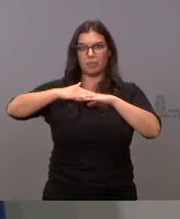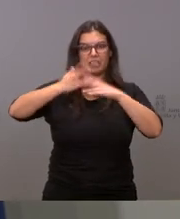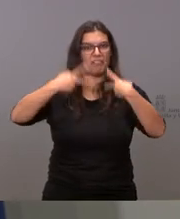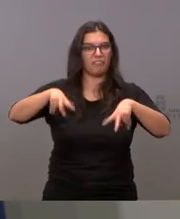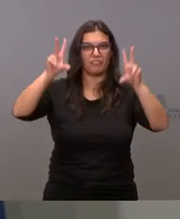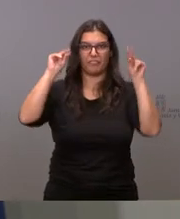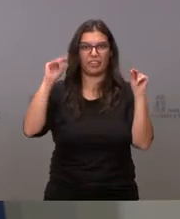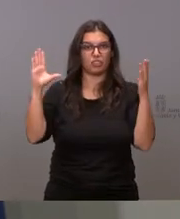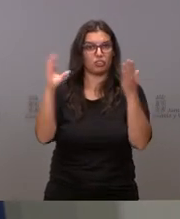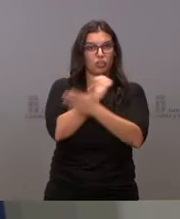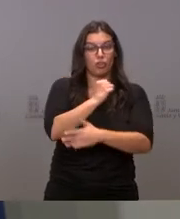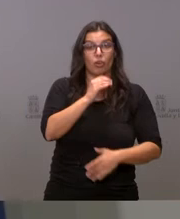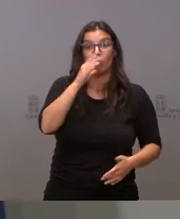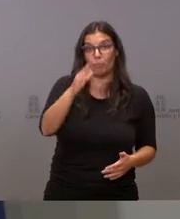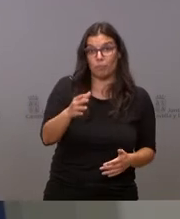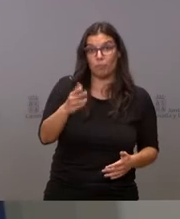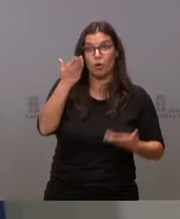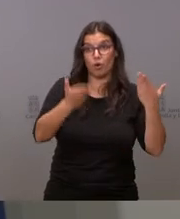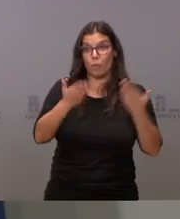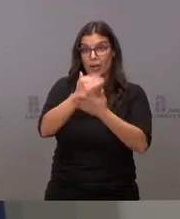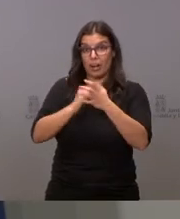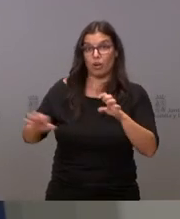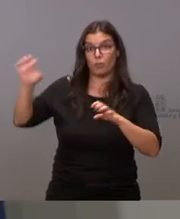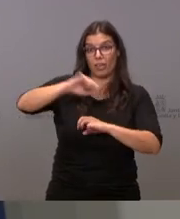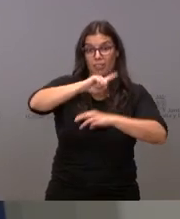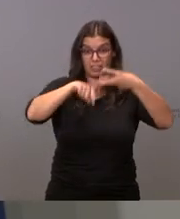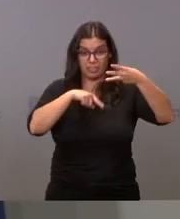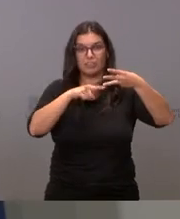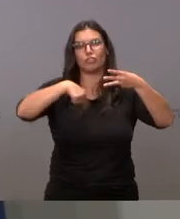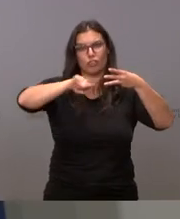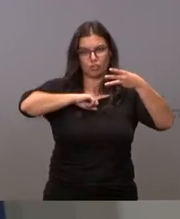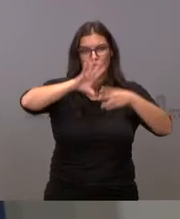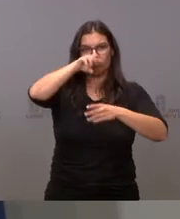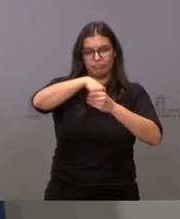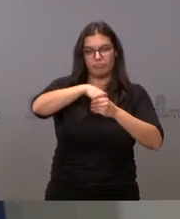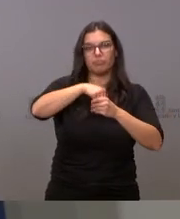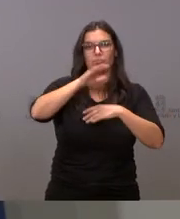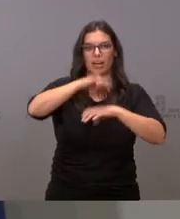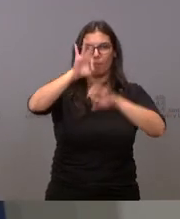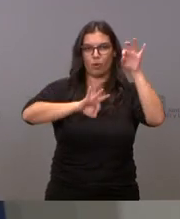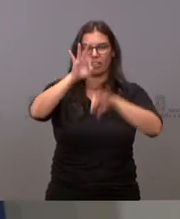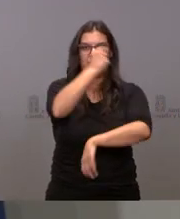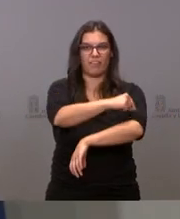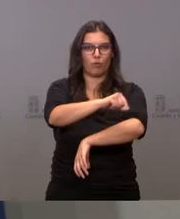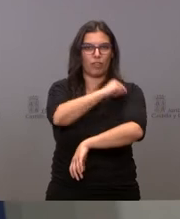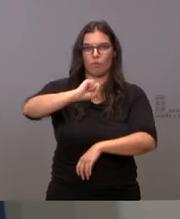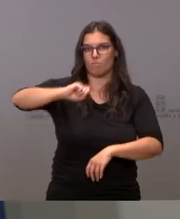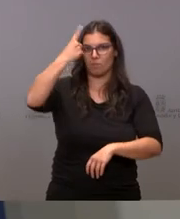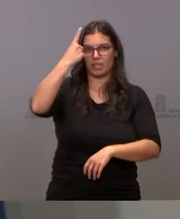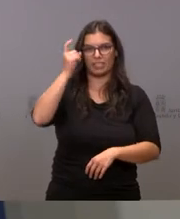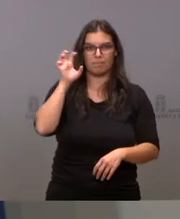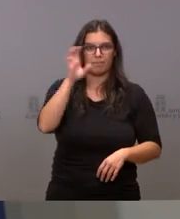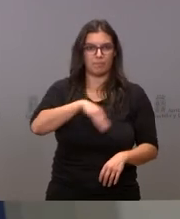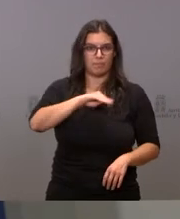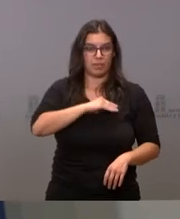estado entre las tres primeras en alcanzar los porcentajes de vacunación más altos de nuestro país